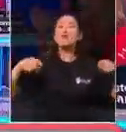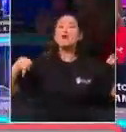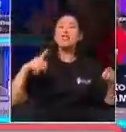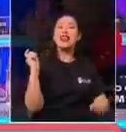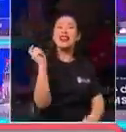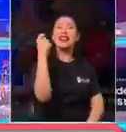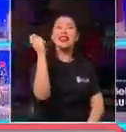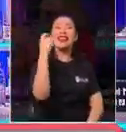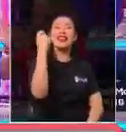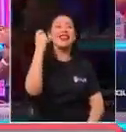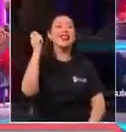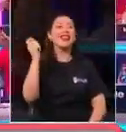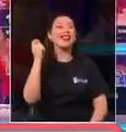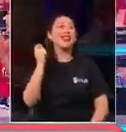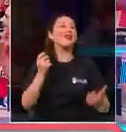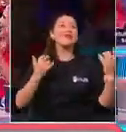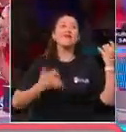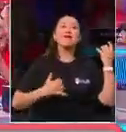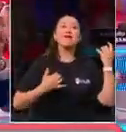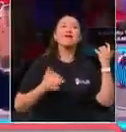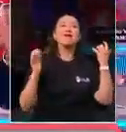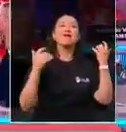¡Escucha! ¡Escucha! ¡Escucha!